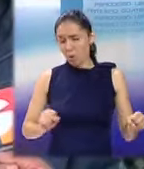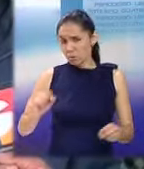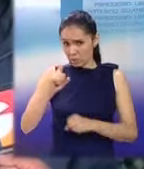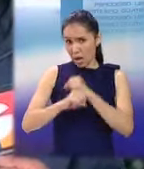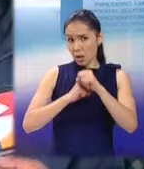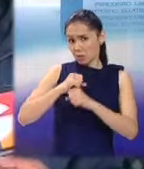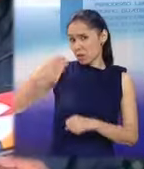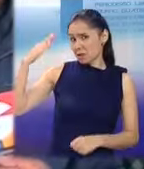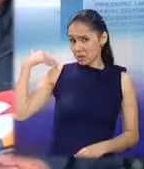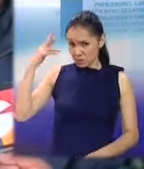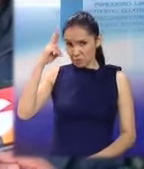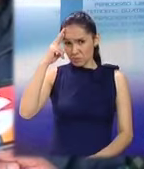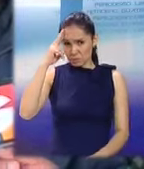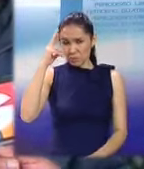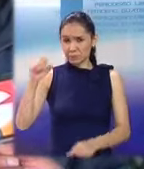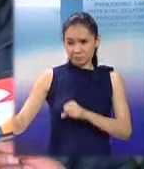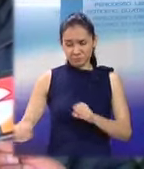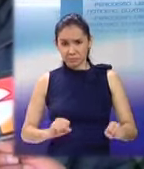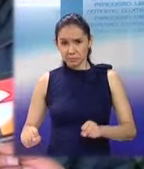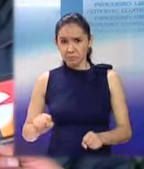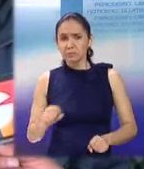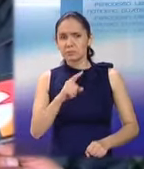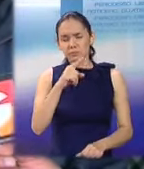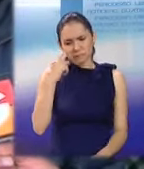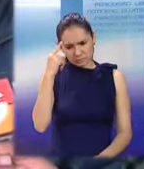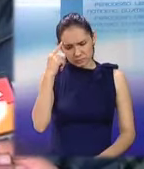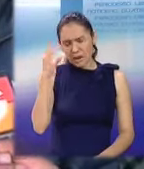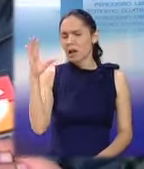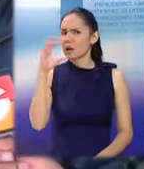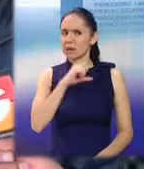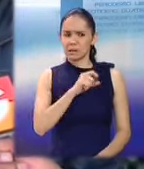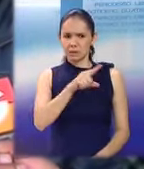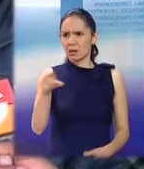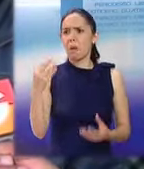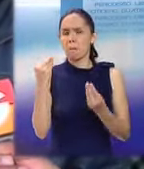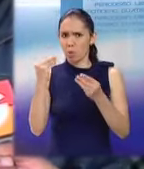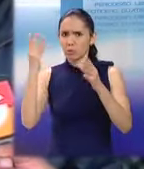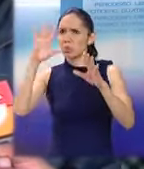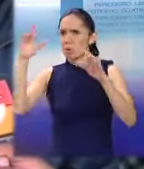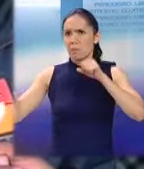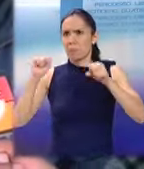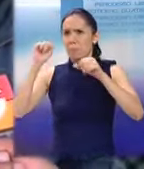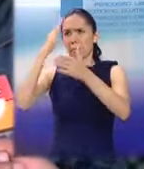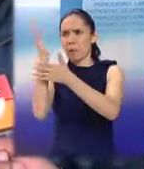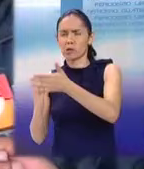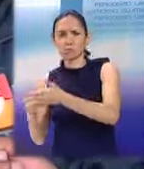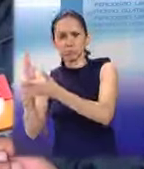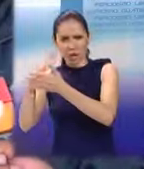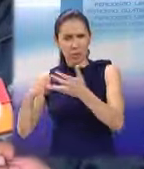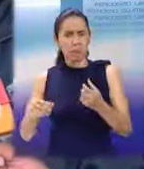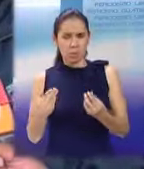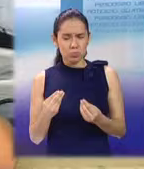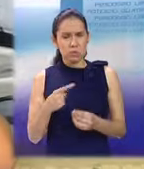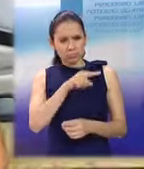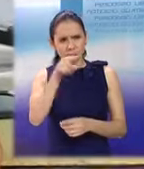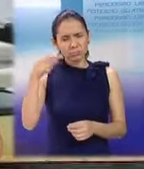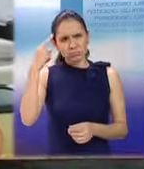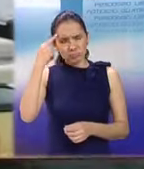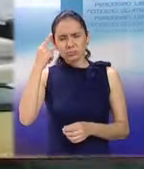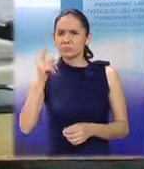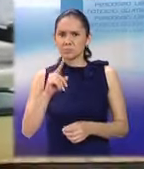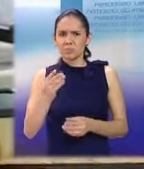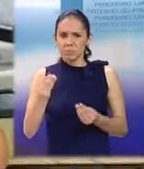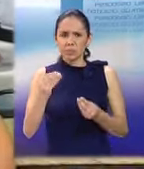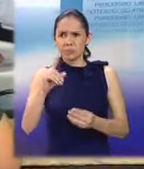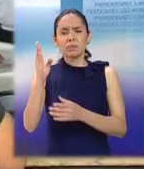año pasado, nos pudimos dar cuenta de que causó desastres. Y pudimos observar la movilización de